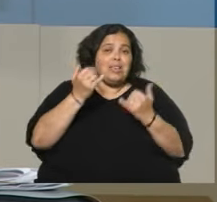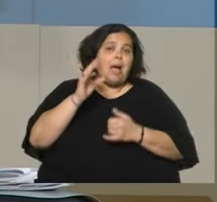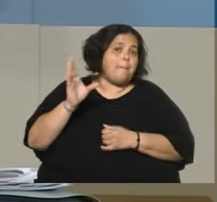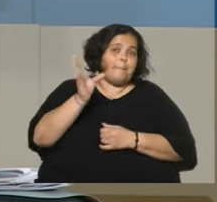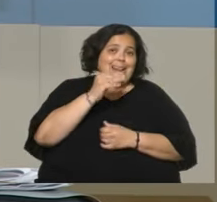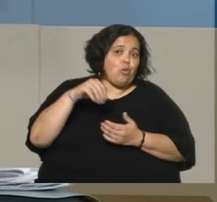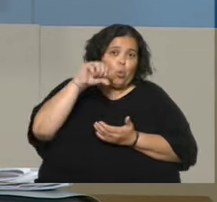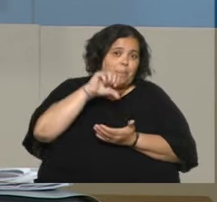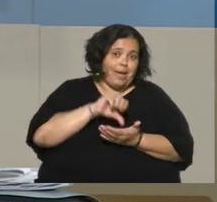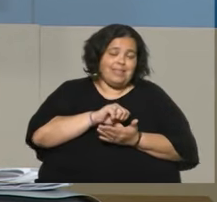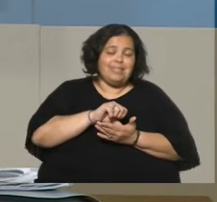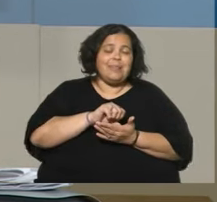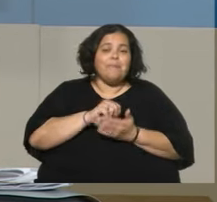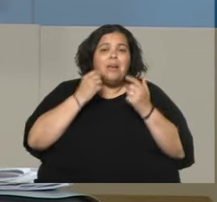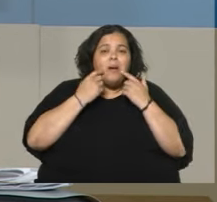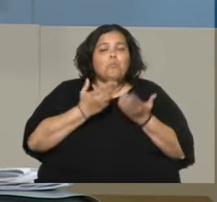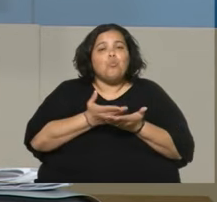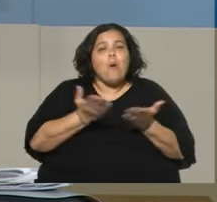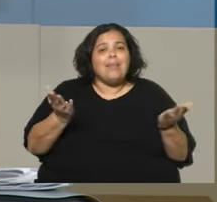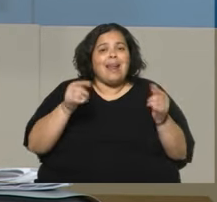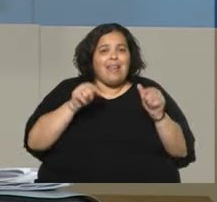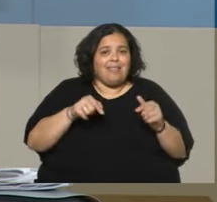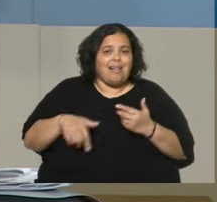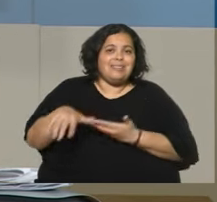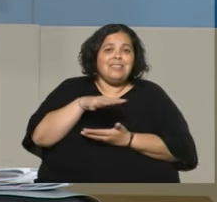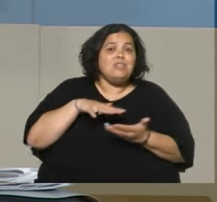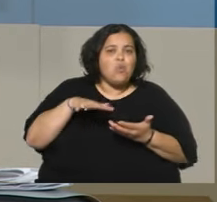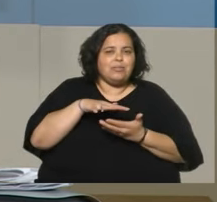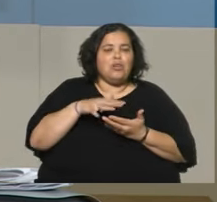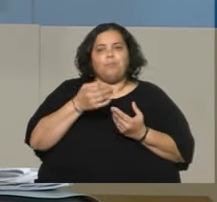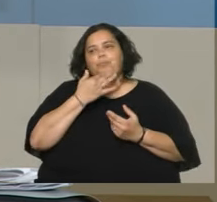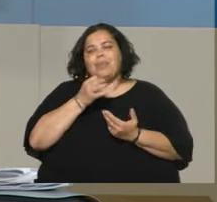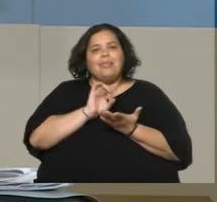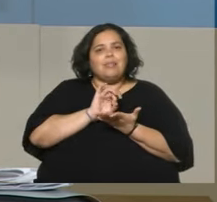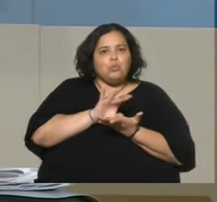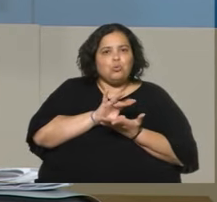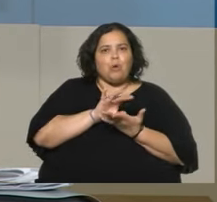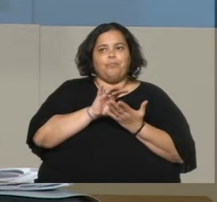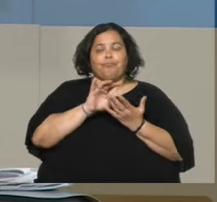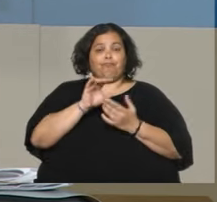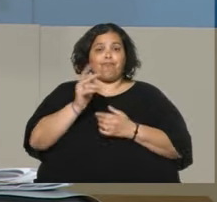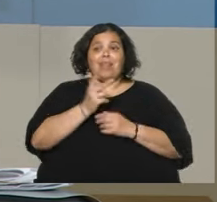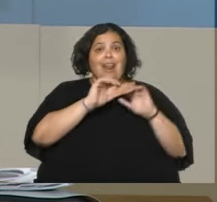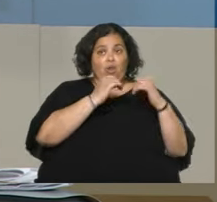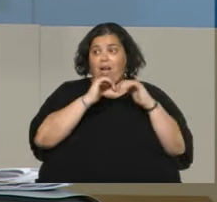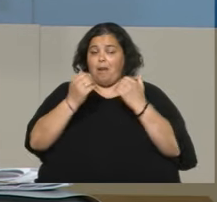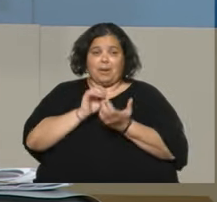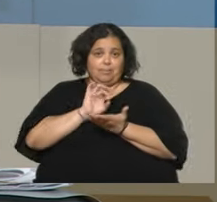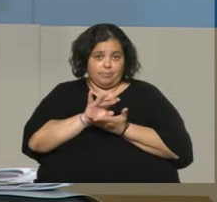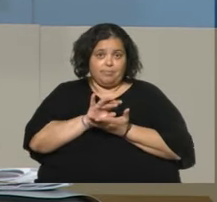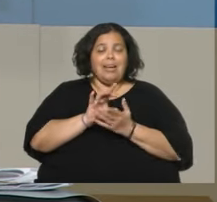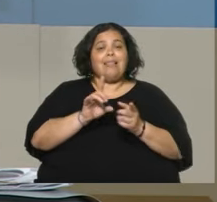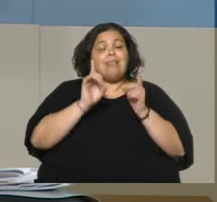refleja esta situación, hoy la destitución en las dos cámaras, lo que significa